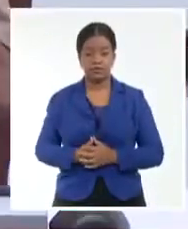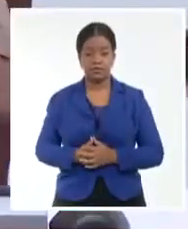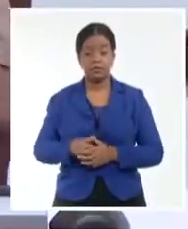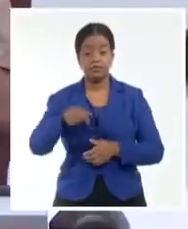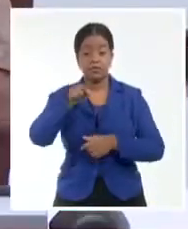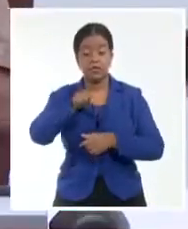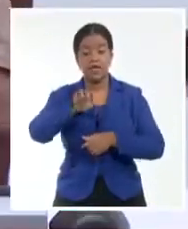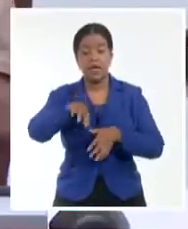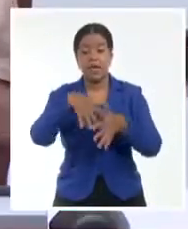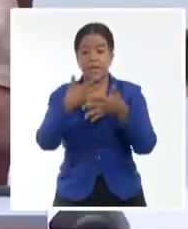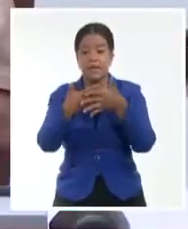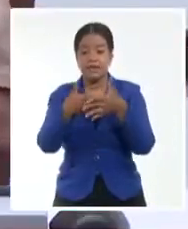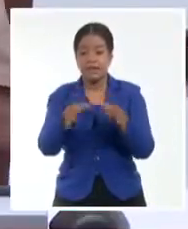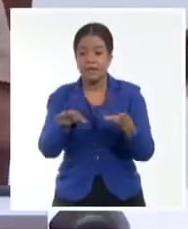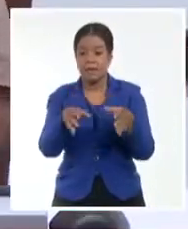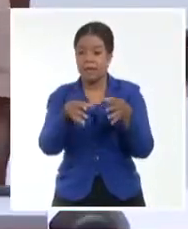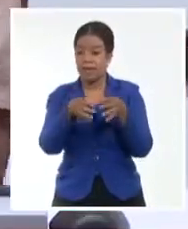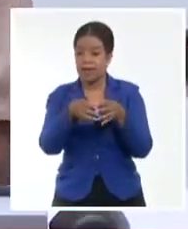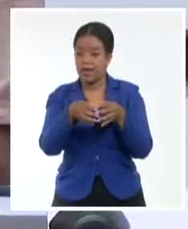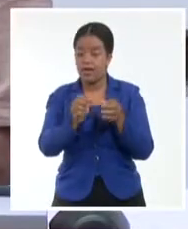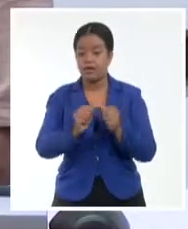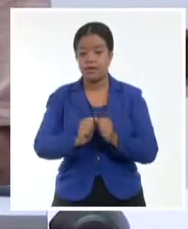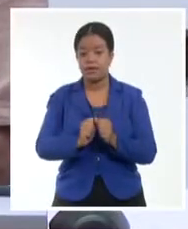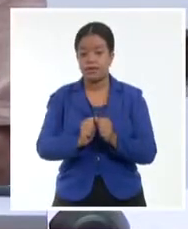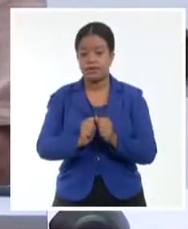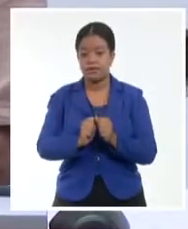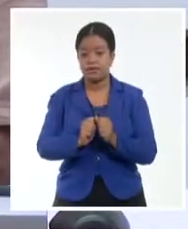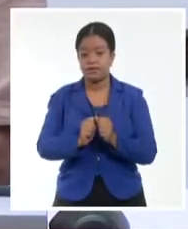pequeñas, ágiles, horizontales